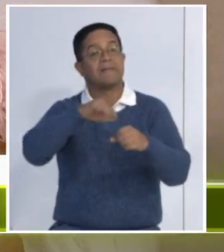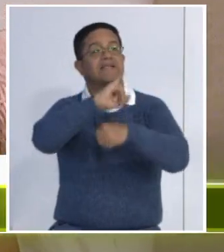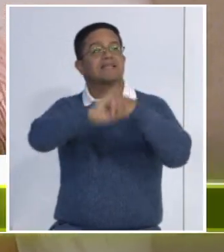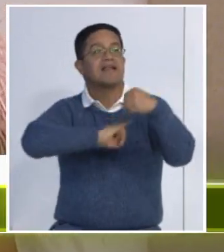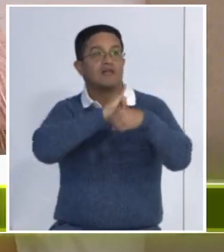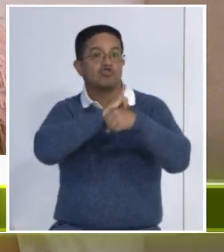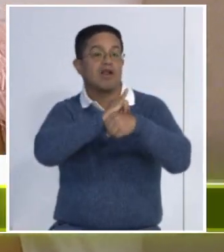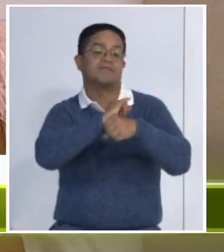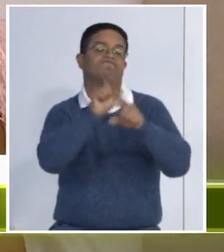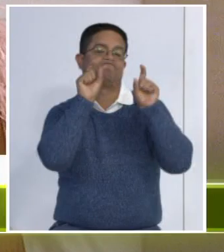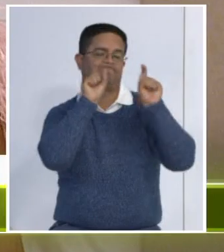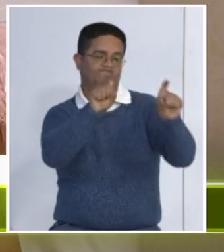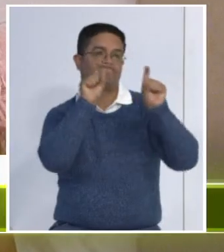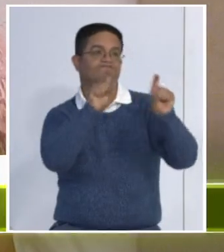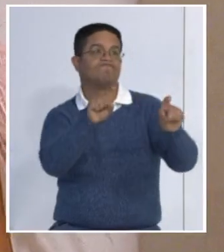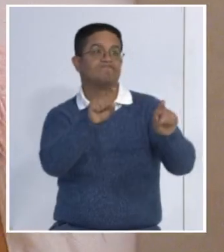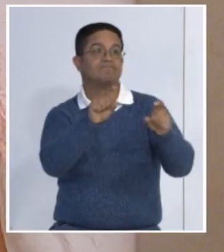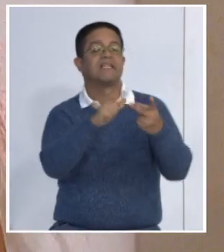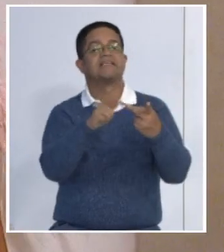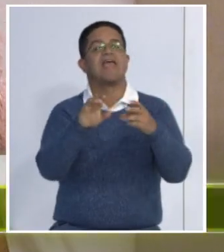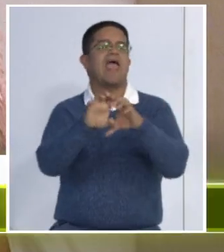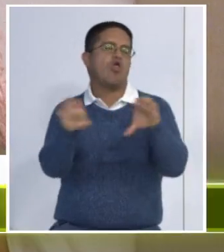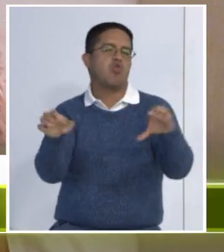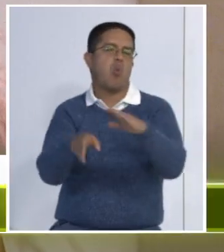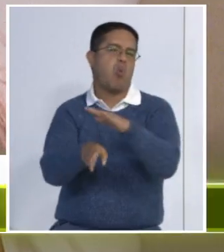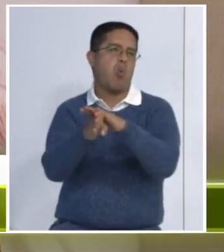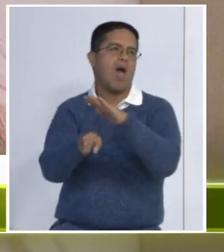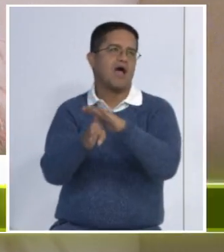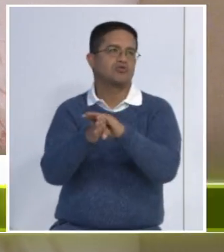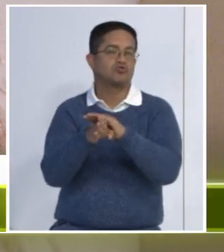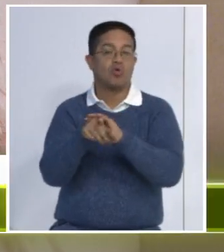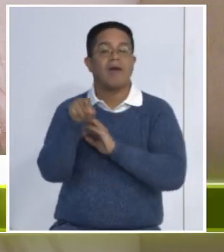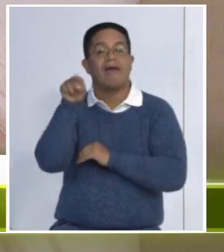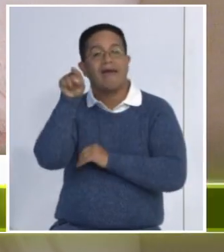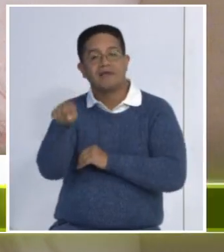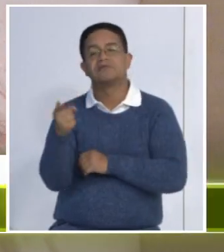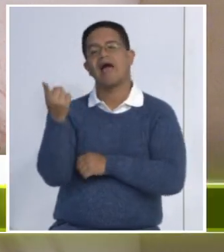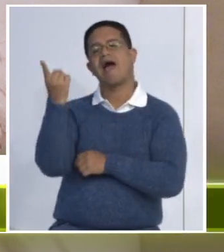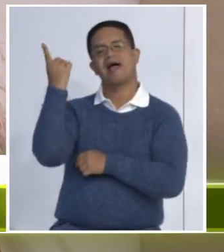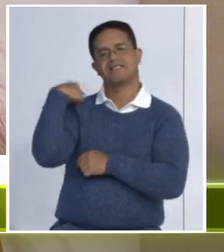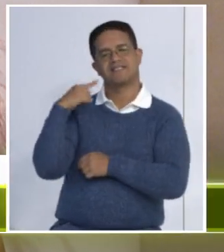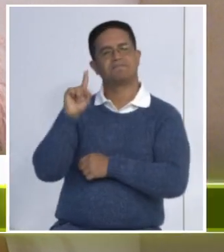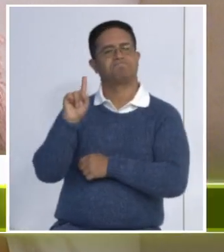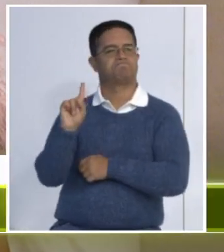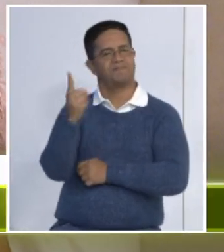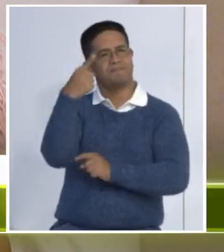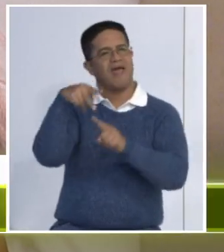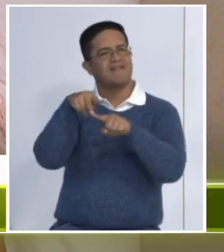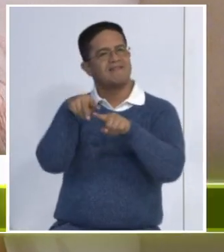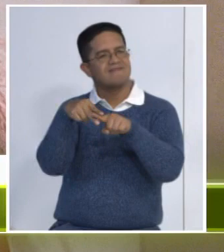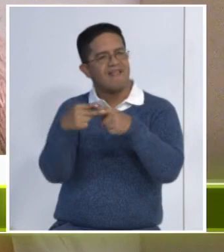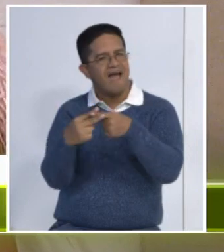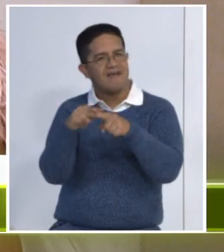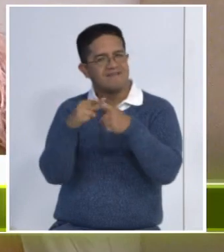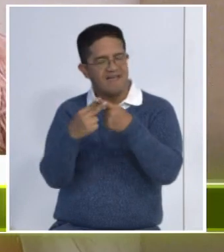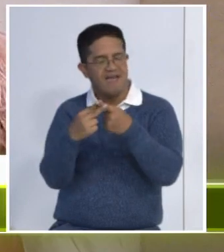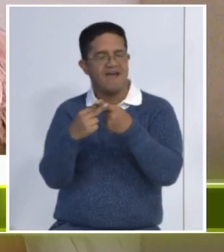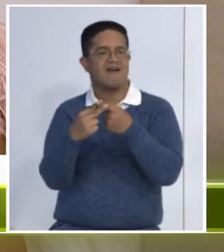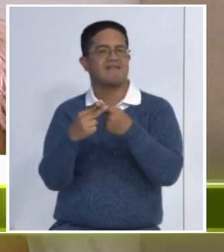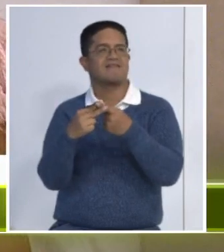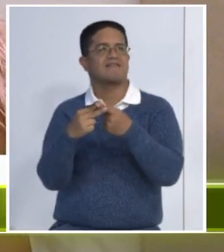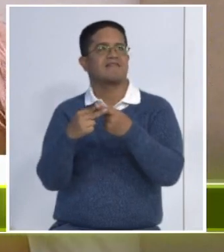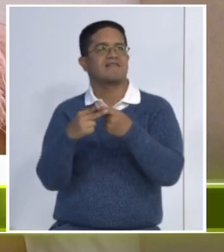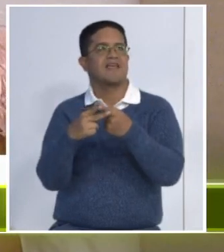capacitación y la educación continua. En base a eso, de hecho, ayer hicimos el primer taller de disección en piezas anatómicas.